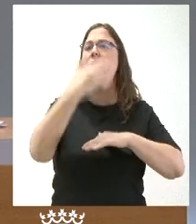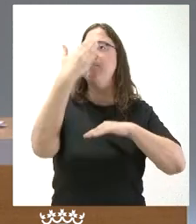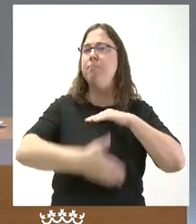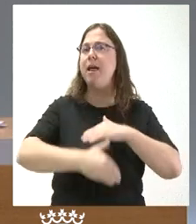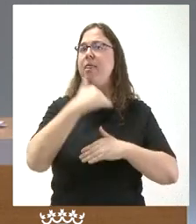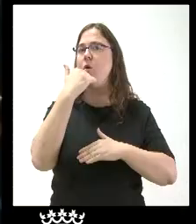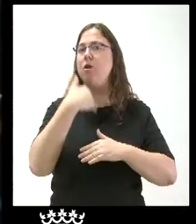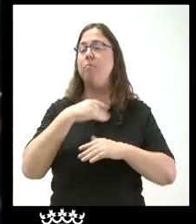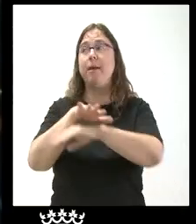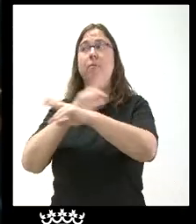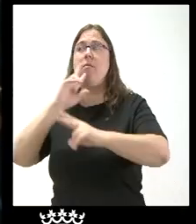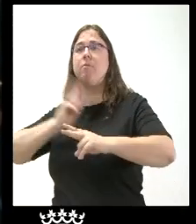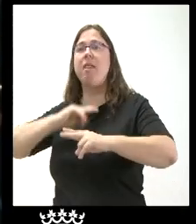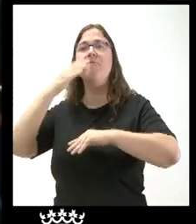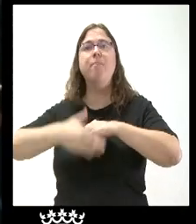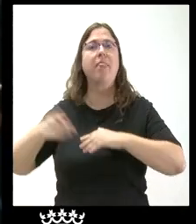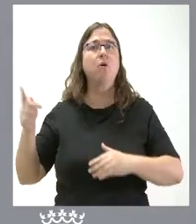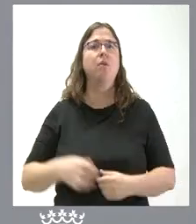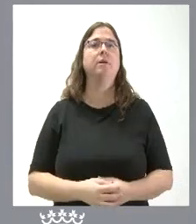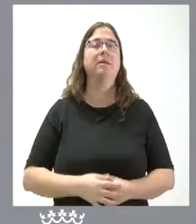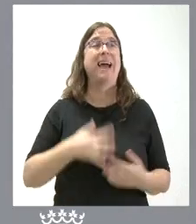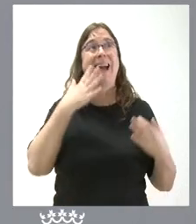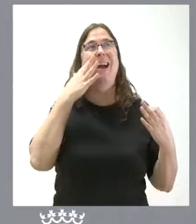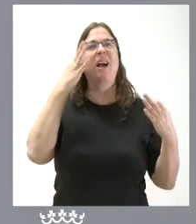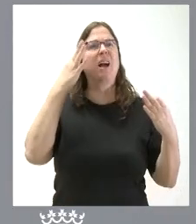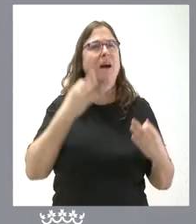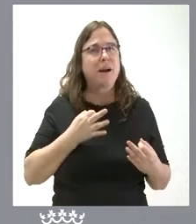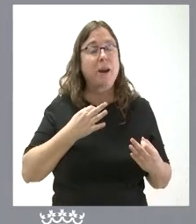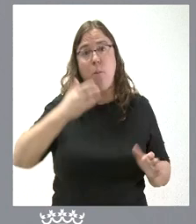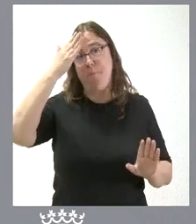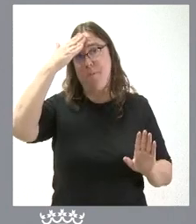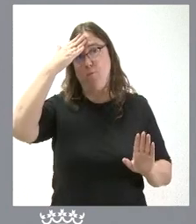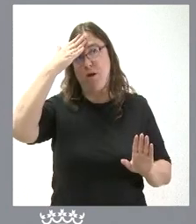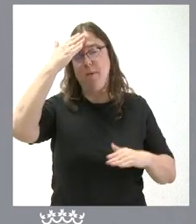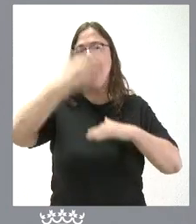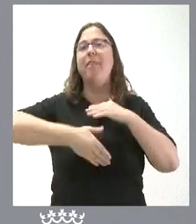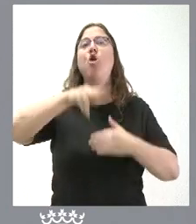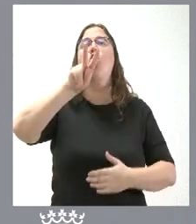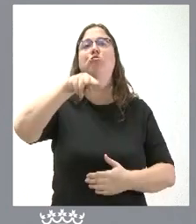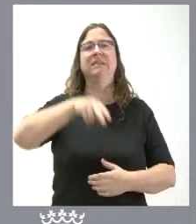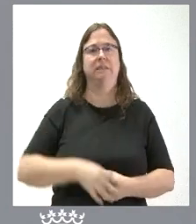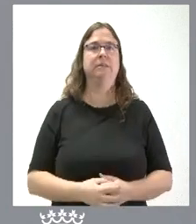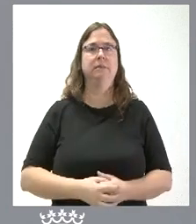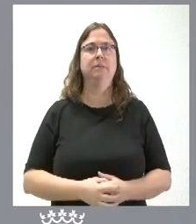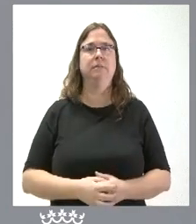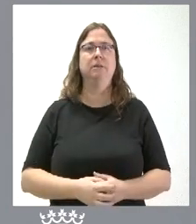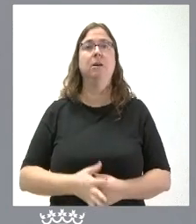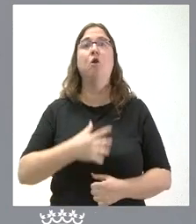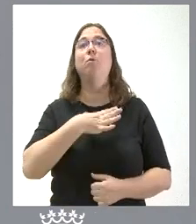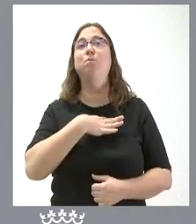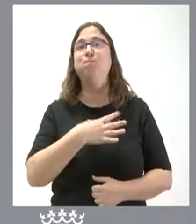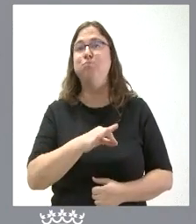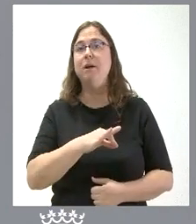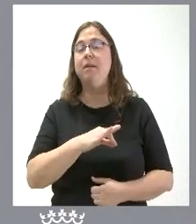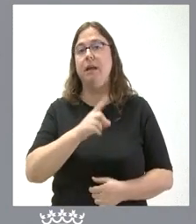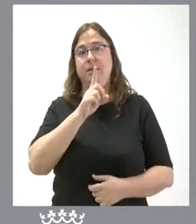responda a este requerimiento? Quería recordar y hablo de memoria que son dos meses también puede contestar con